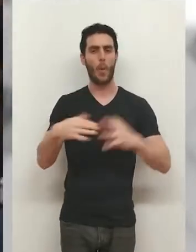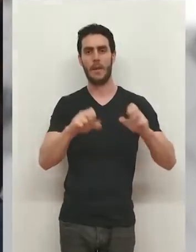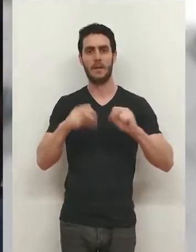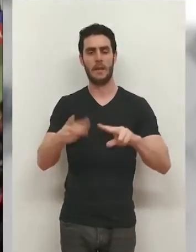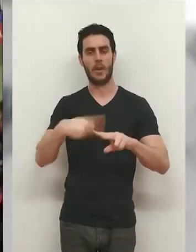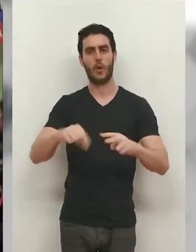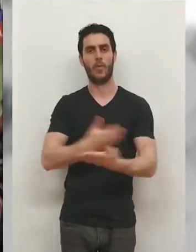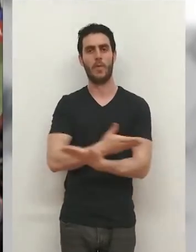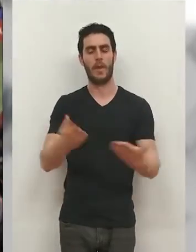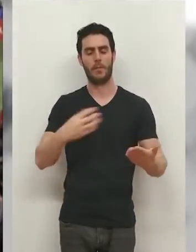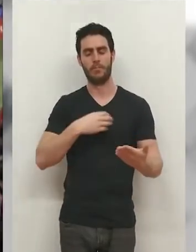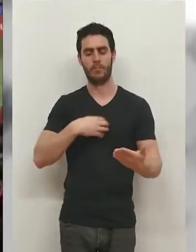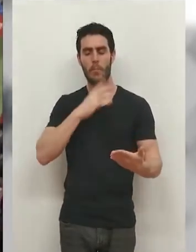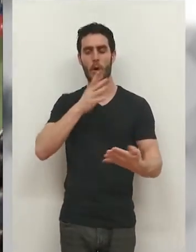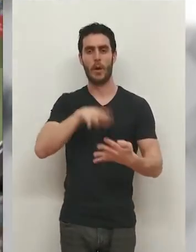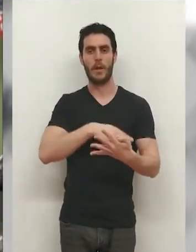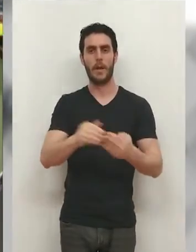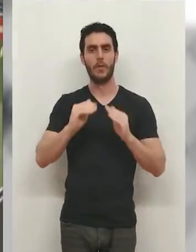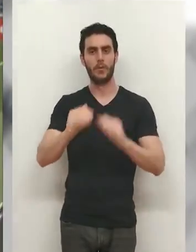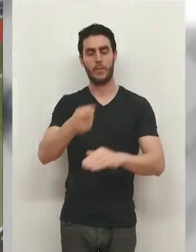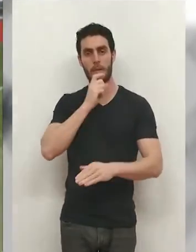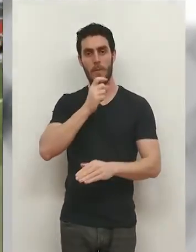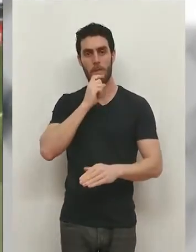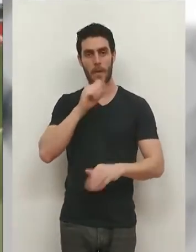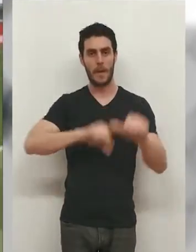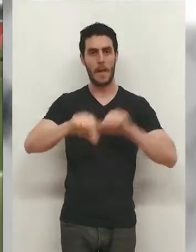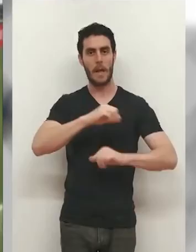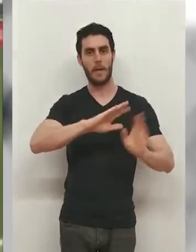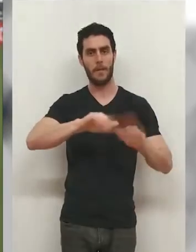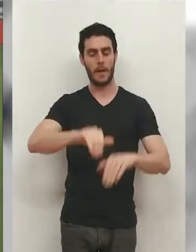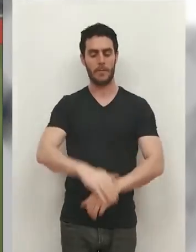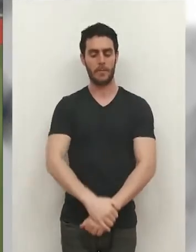no deben confiarse pues tienen un calendario complicado en este final de liga.